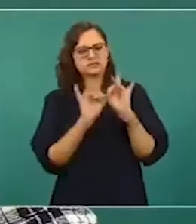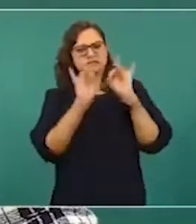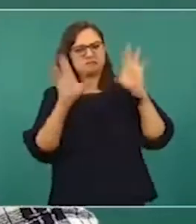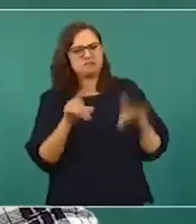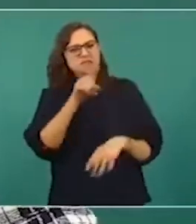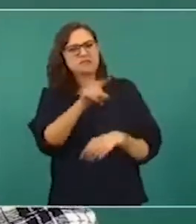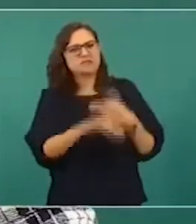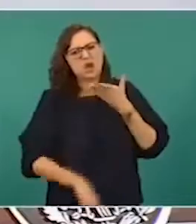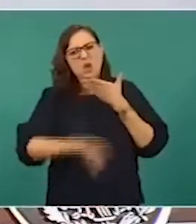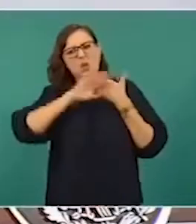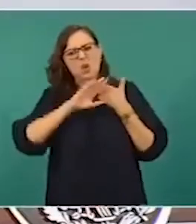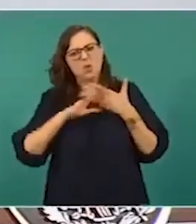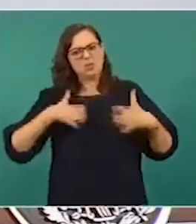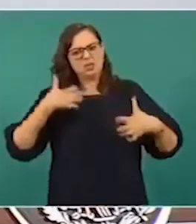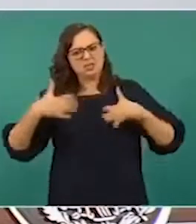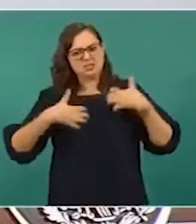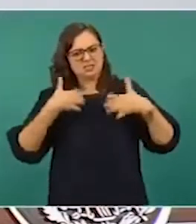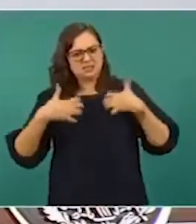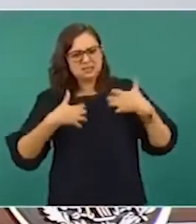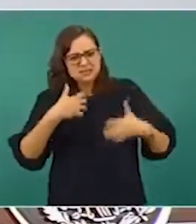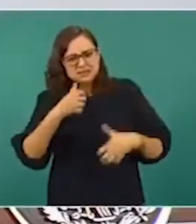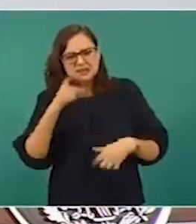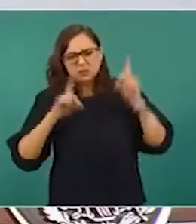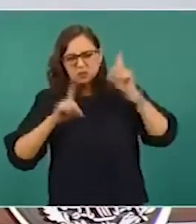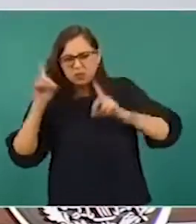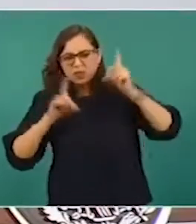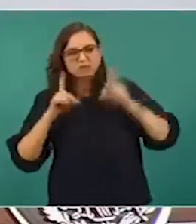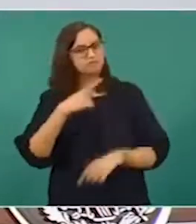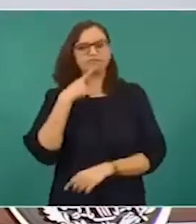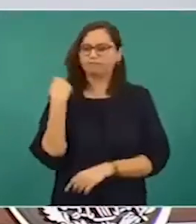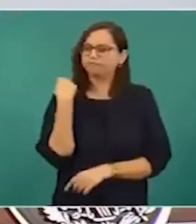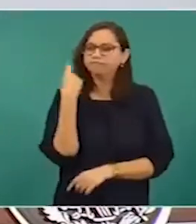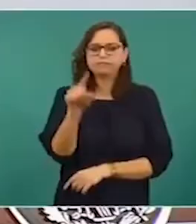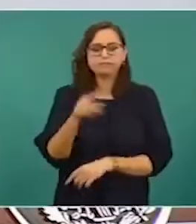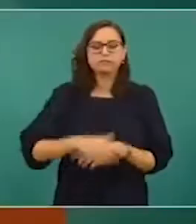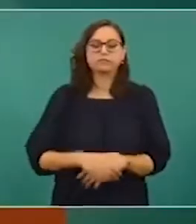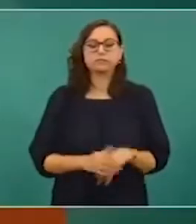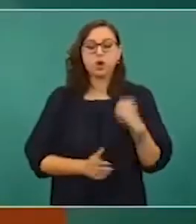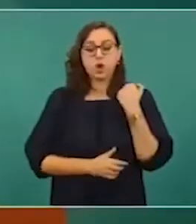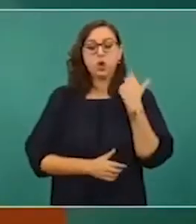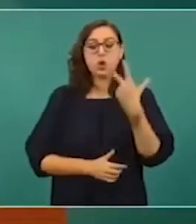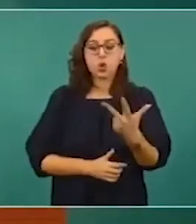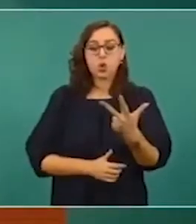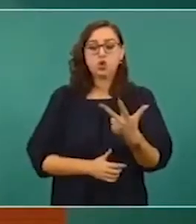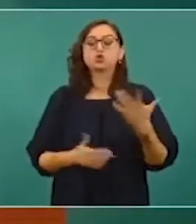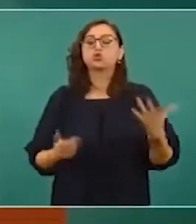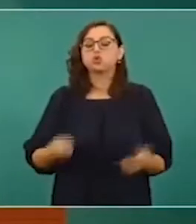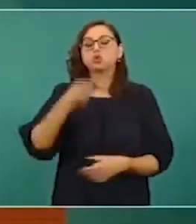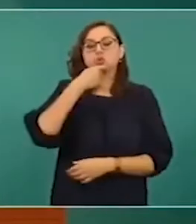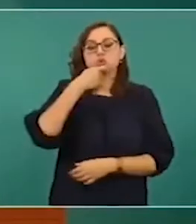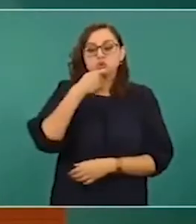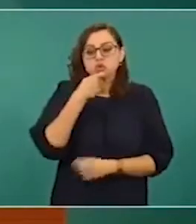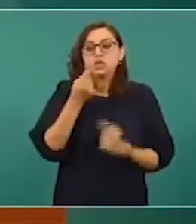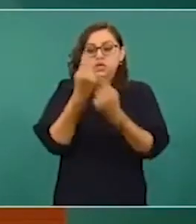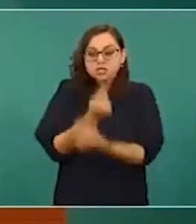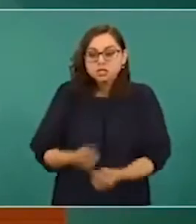agresivas o sospechosas. Ocho, mantener la configuración de seguridad para los niños en